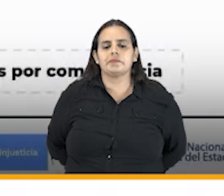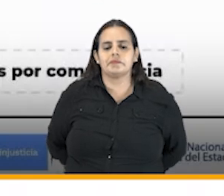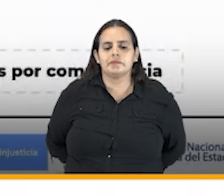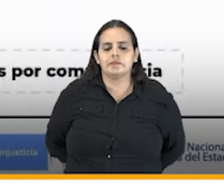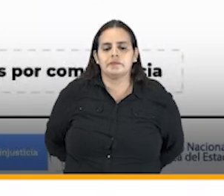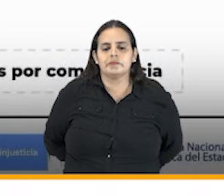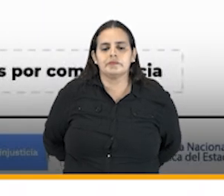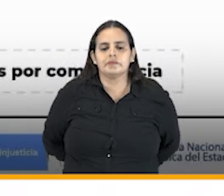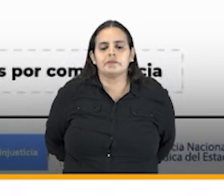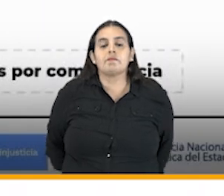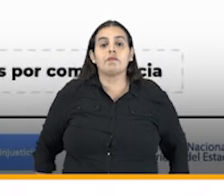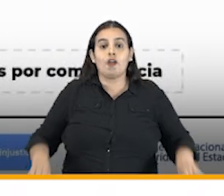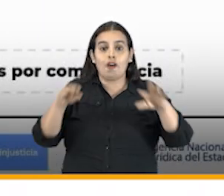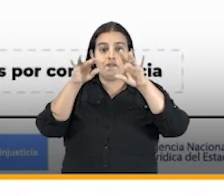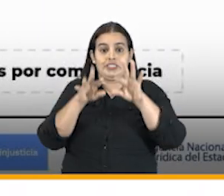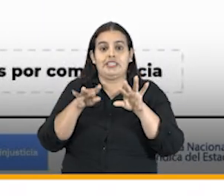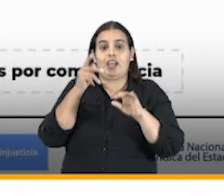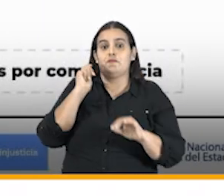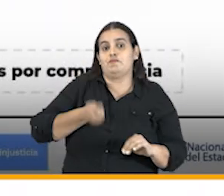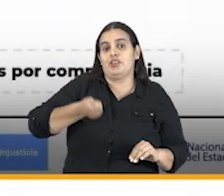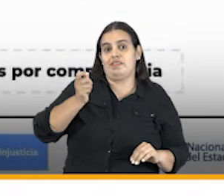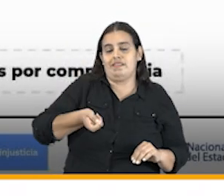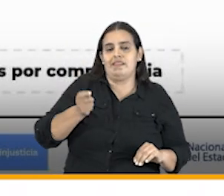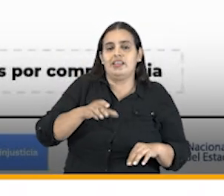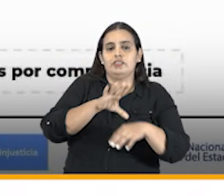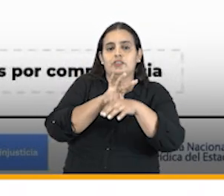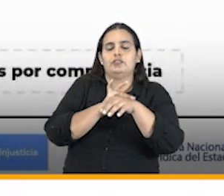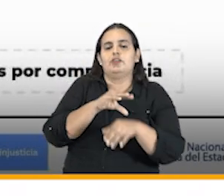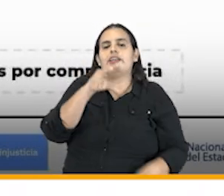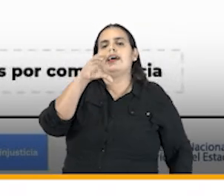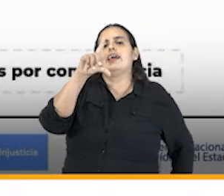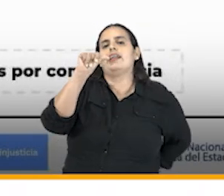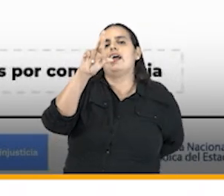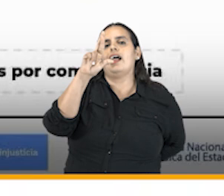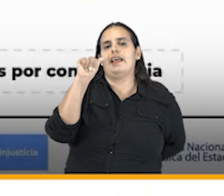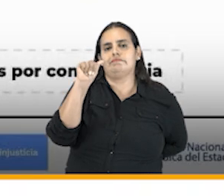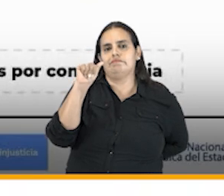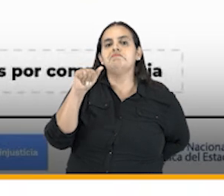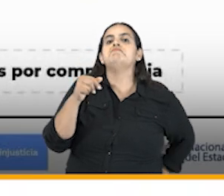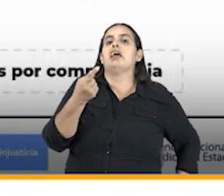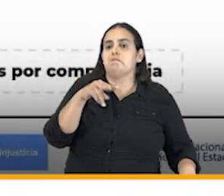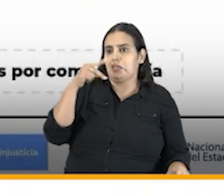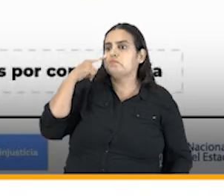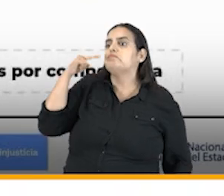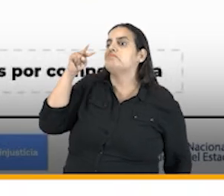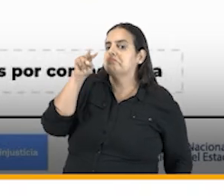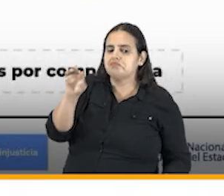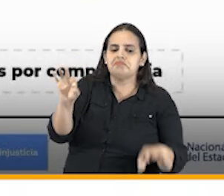la oficina jurídica a cargo de la doctora Clara Name también ha mostrado